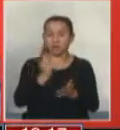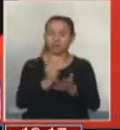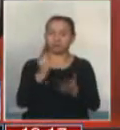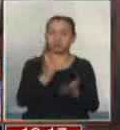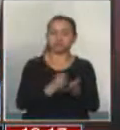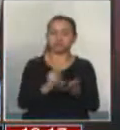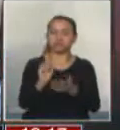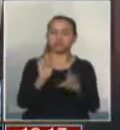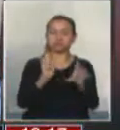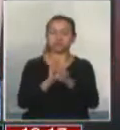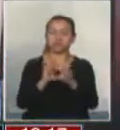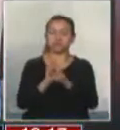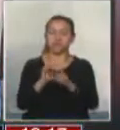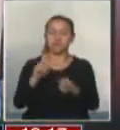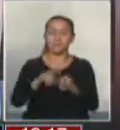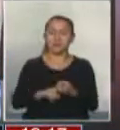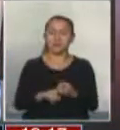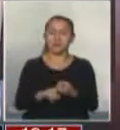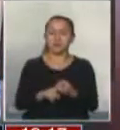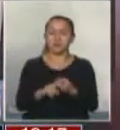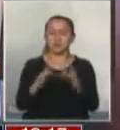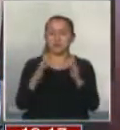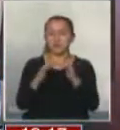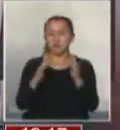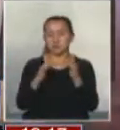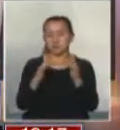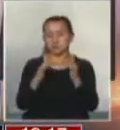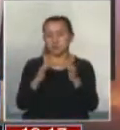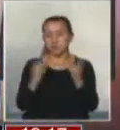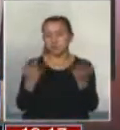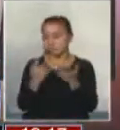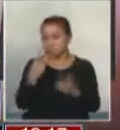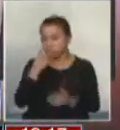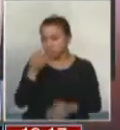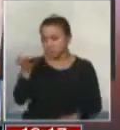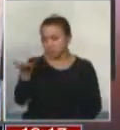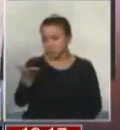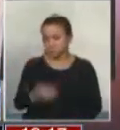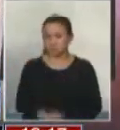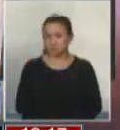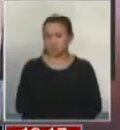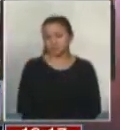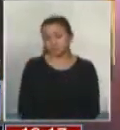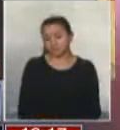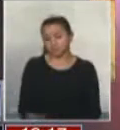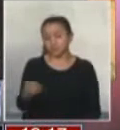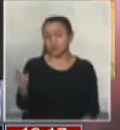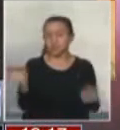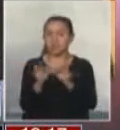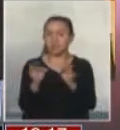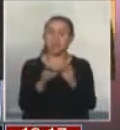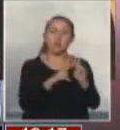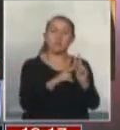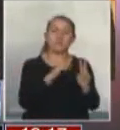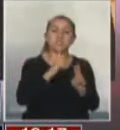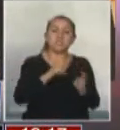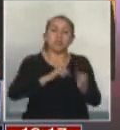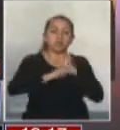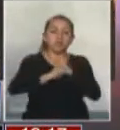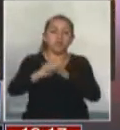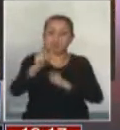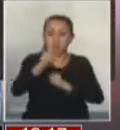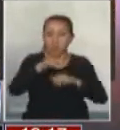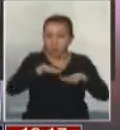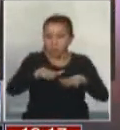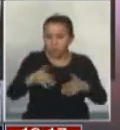legalización del matrimonio homosexual. ¿Cómo lo ve usted? Bueno, ese es el argumento que hacen los que están en contra de